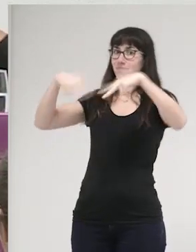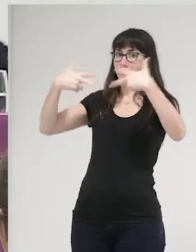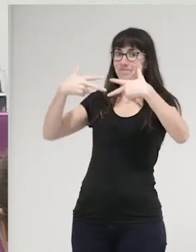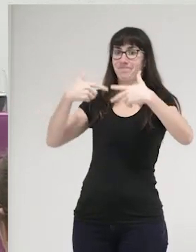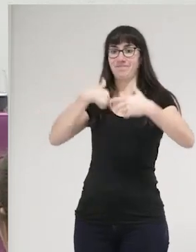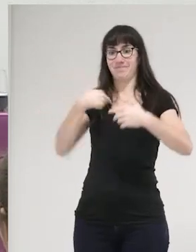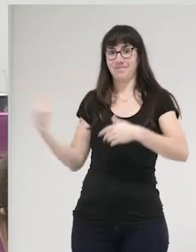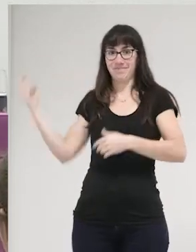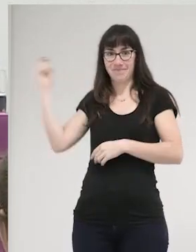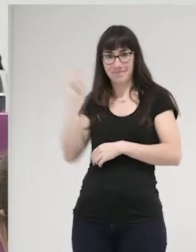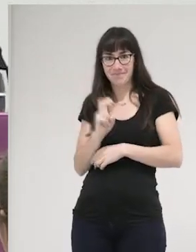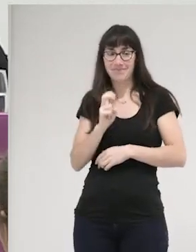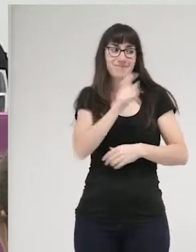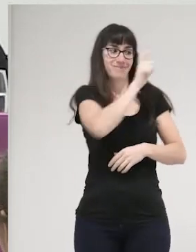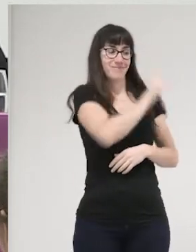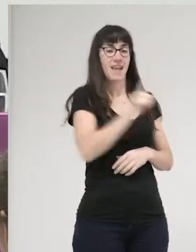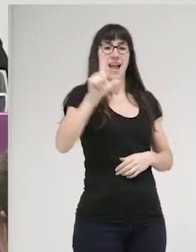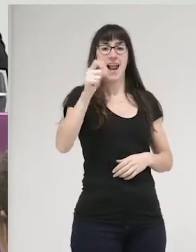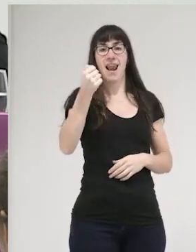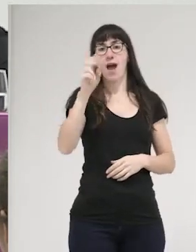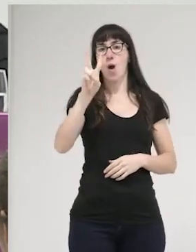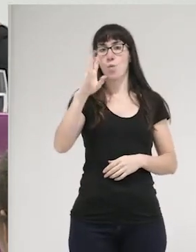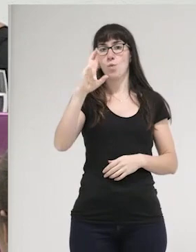aquí presentando a Laura Macaya.